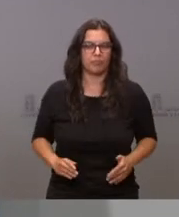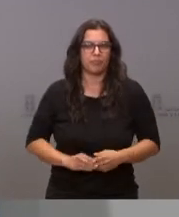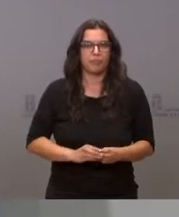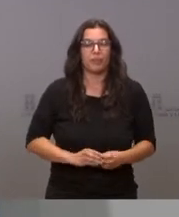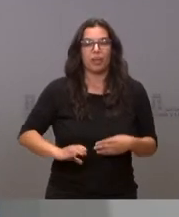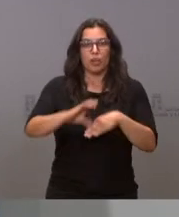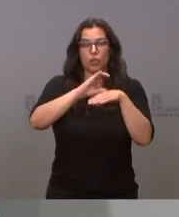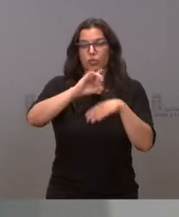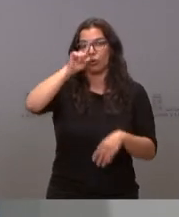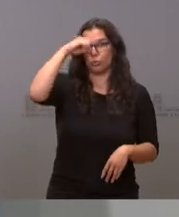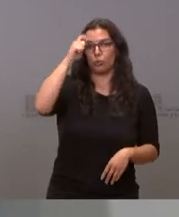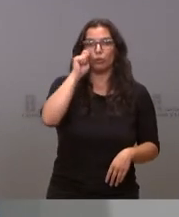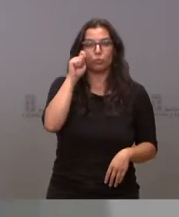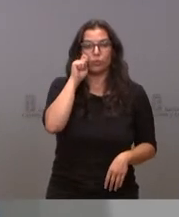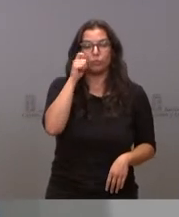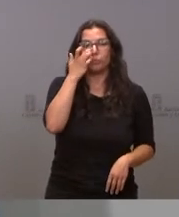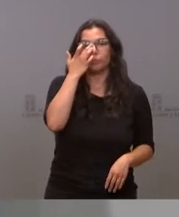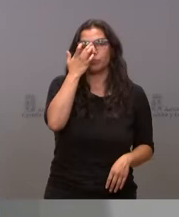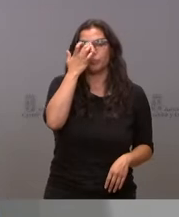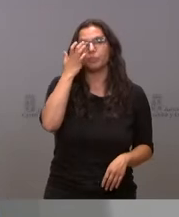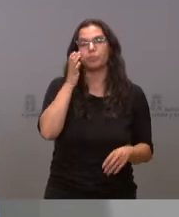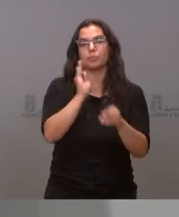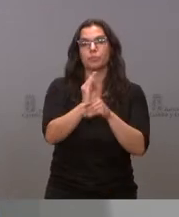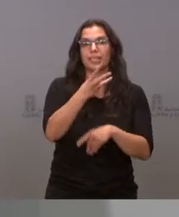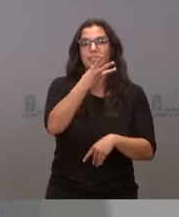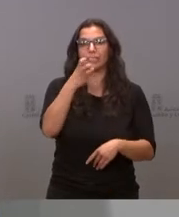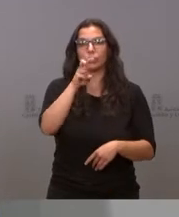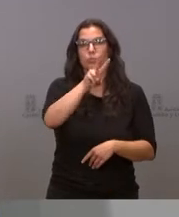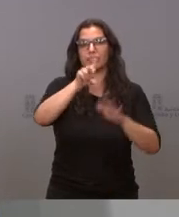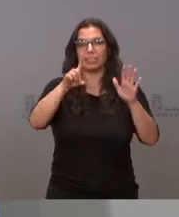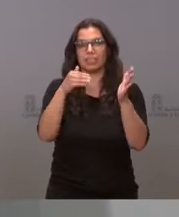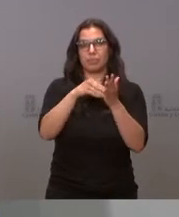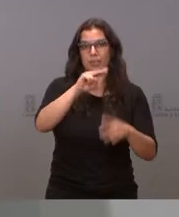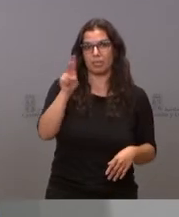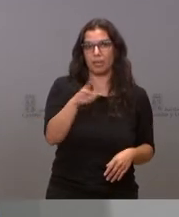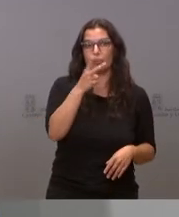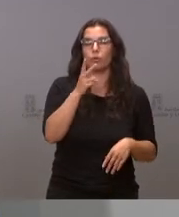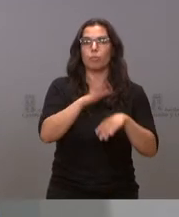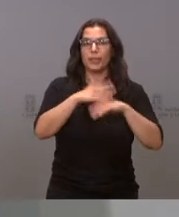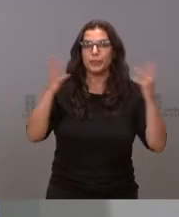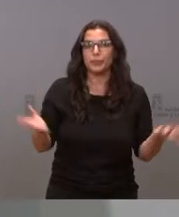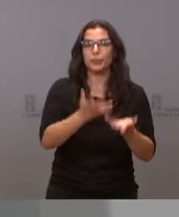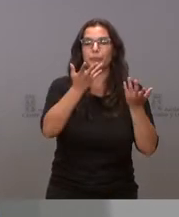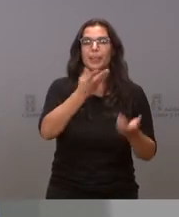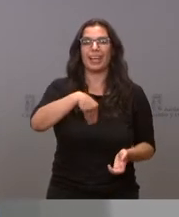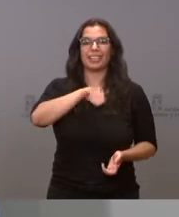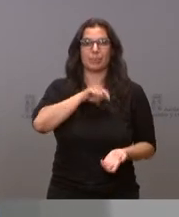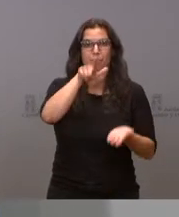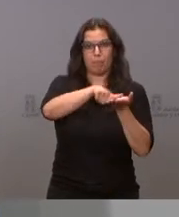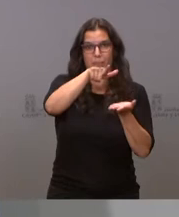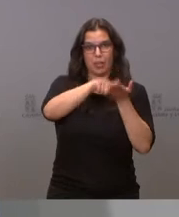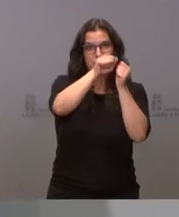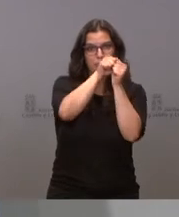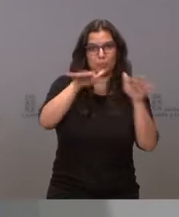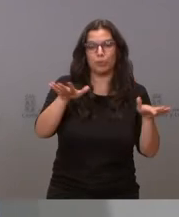Consejería de Cultura y Turismo destina 326.000 euros para la promoción del español mediante la